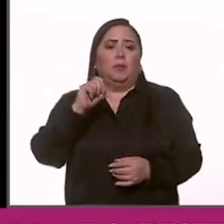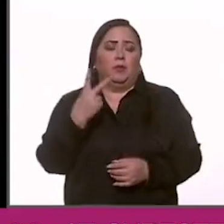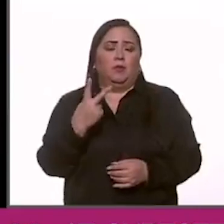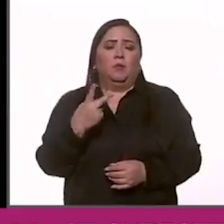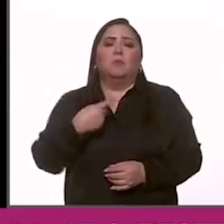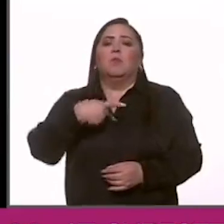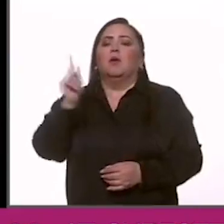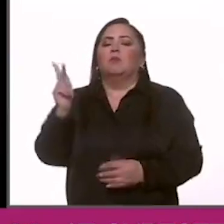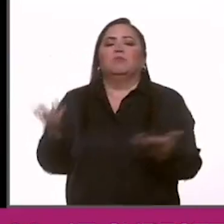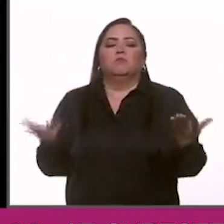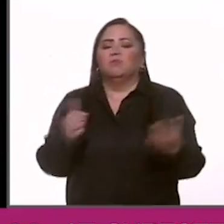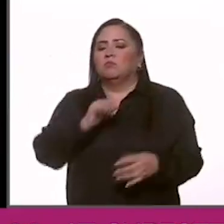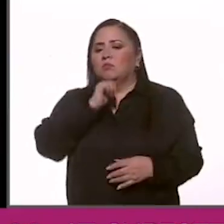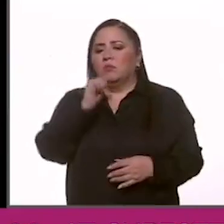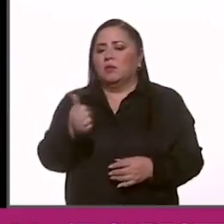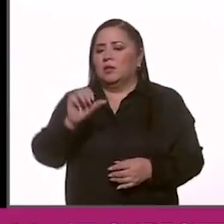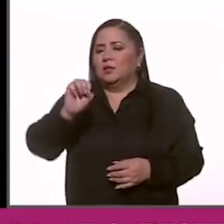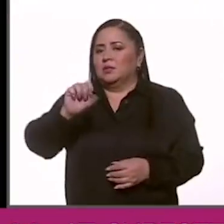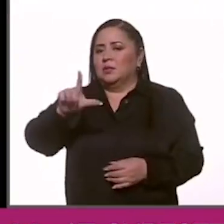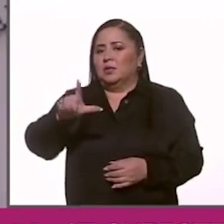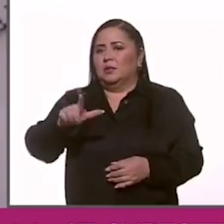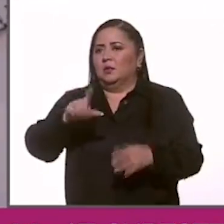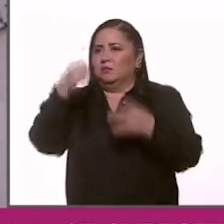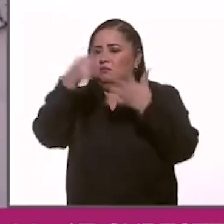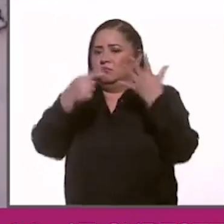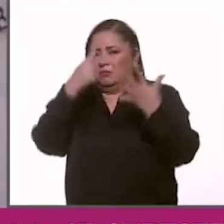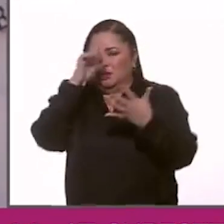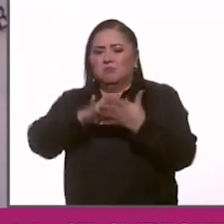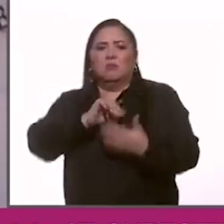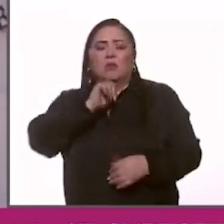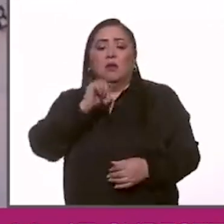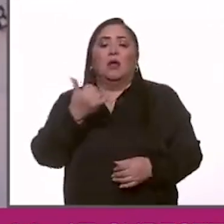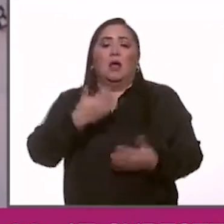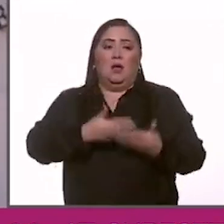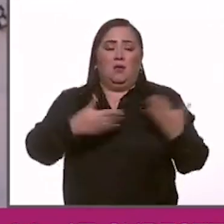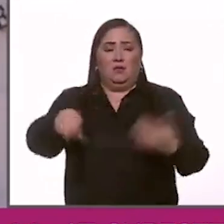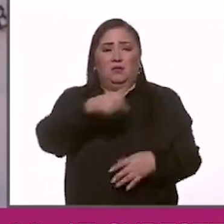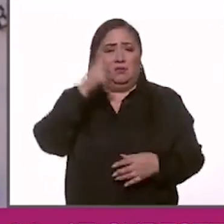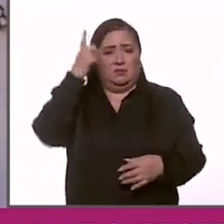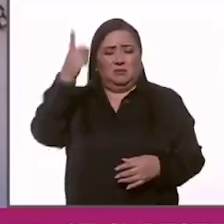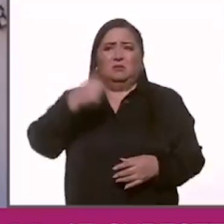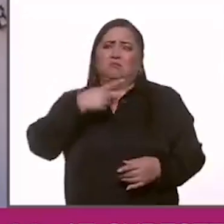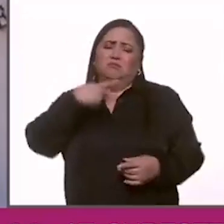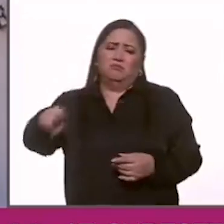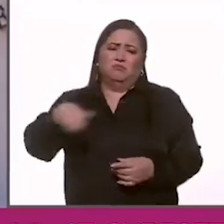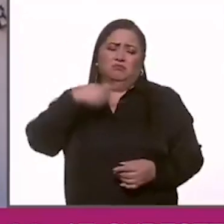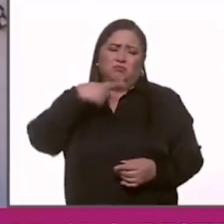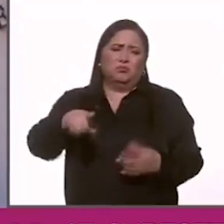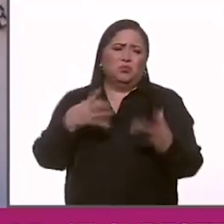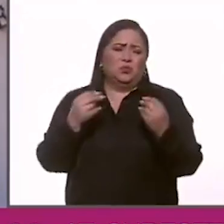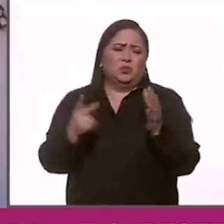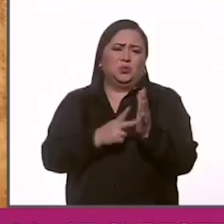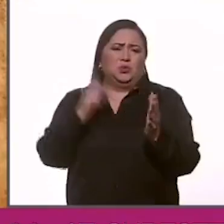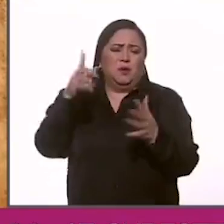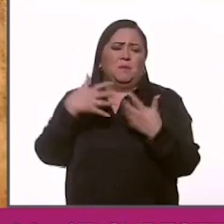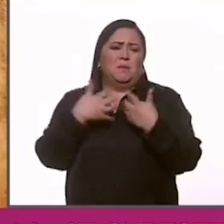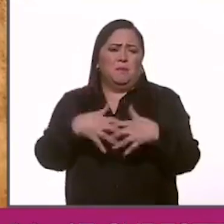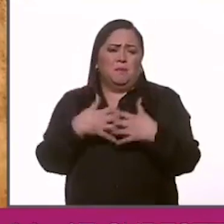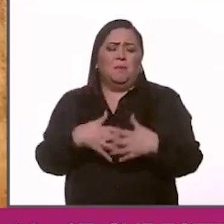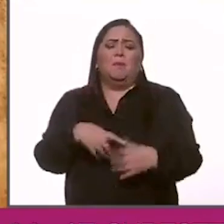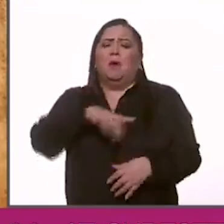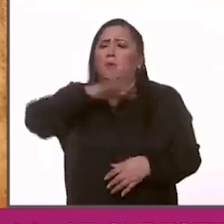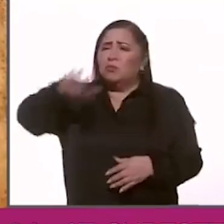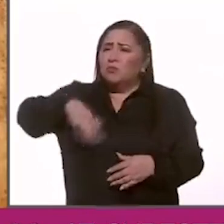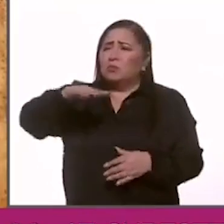No se han cumplido las 67 sentencias. Los ejidatarios han denunciado su caso ante accionistas de la empresa. Han